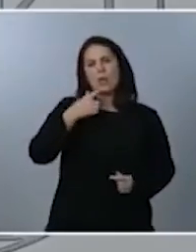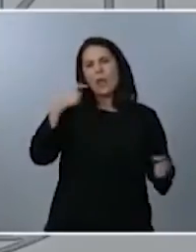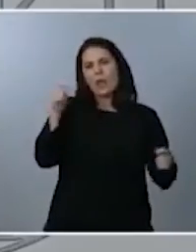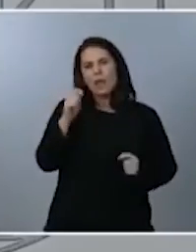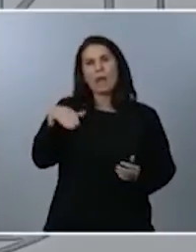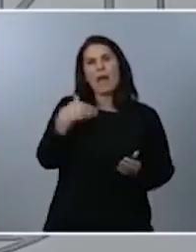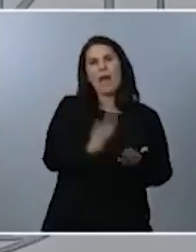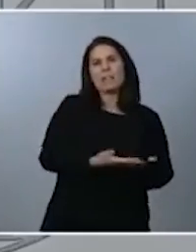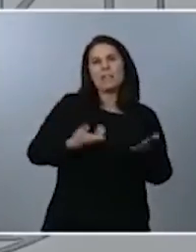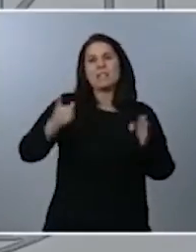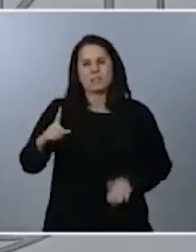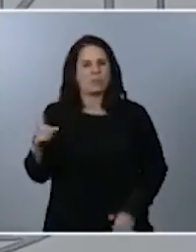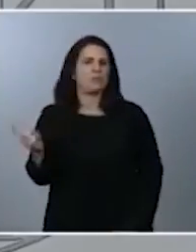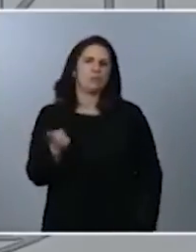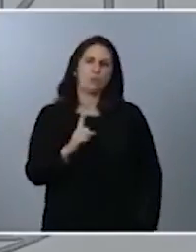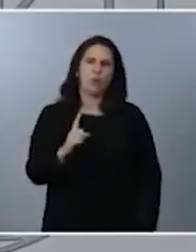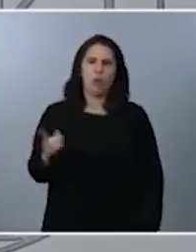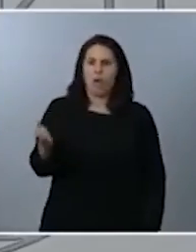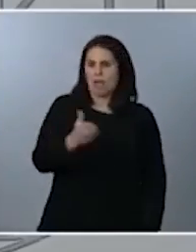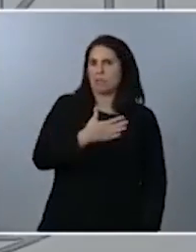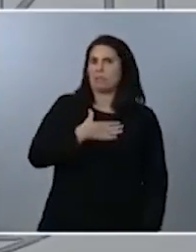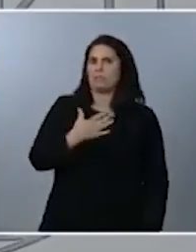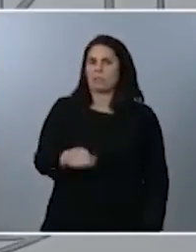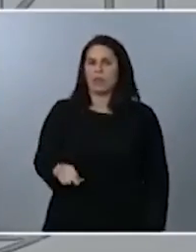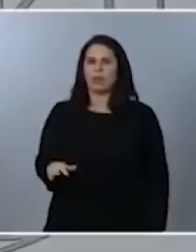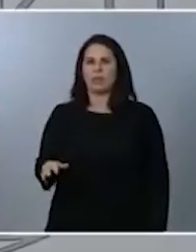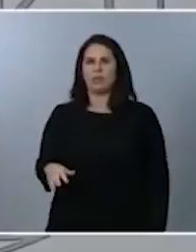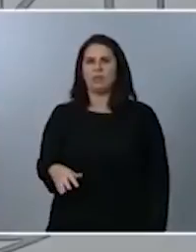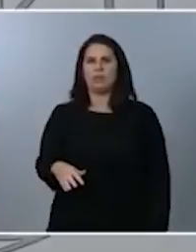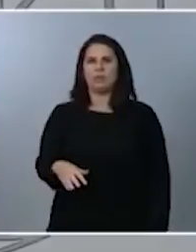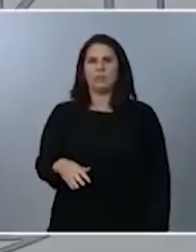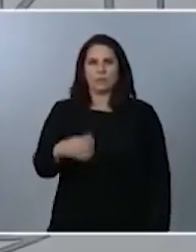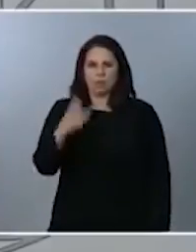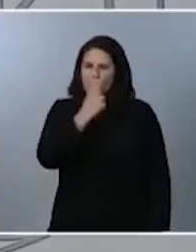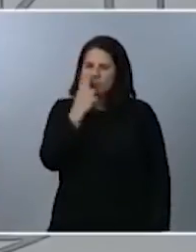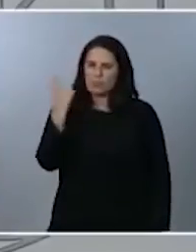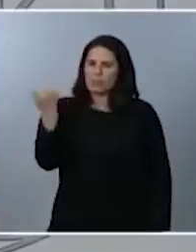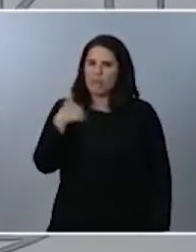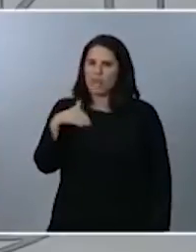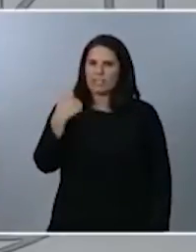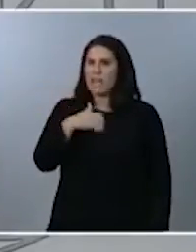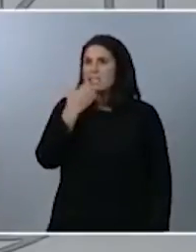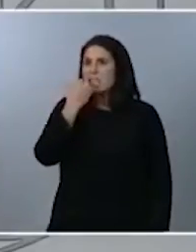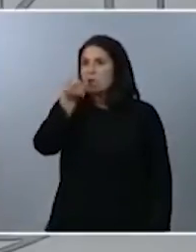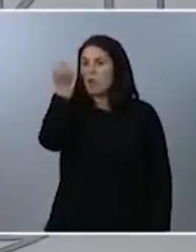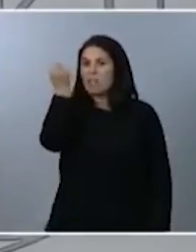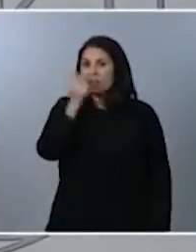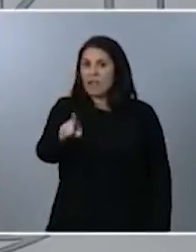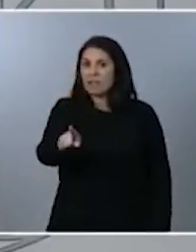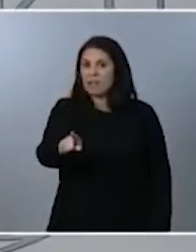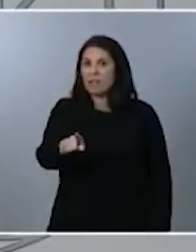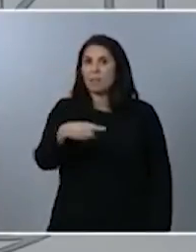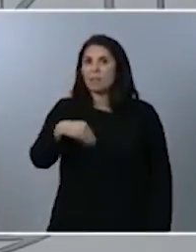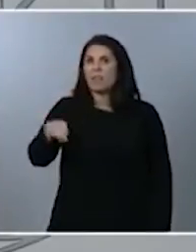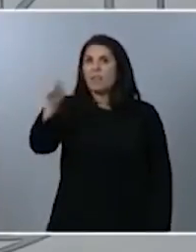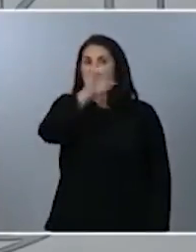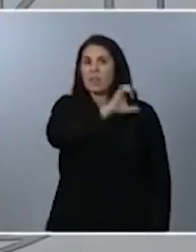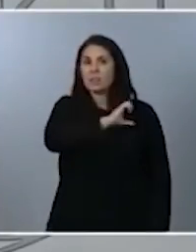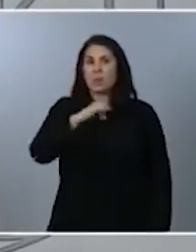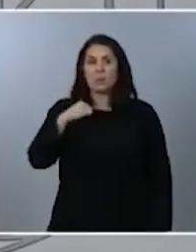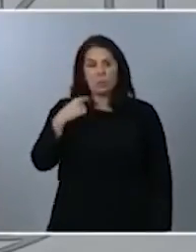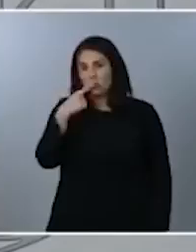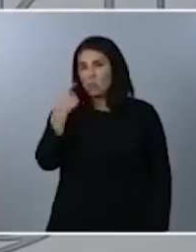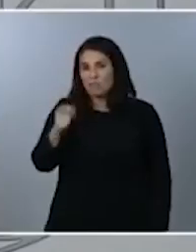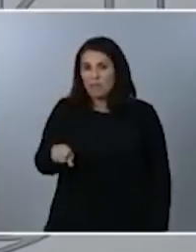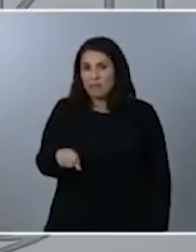hay ya un compromiso de hacerlo decaer si no hay necesidad por parte de los presidentes autonómicos de este instrumento